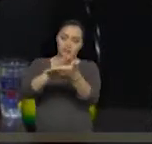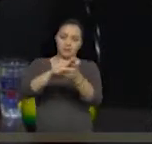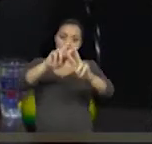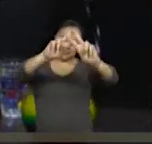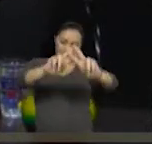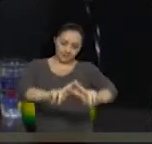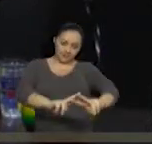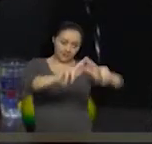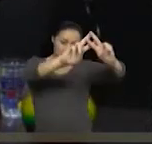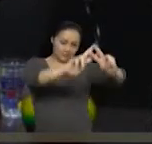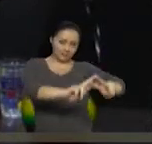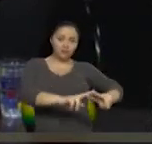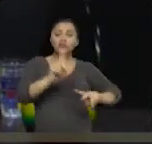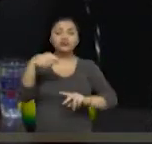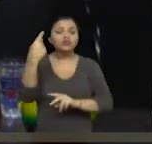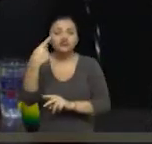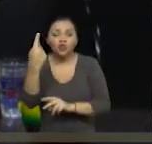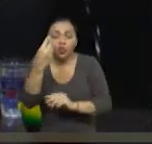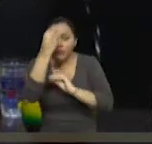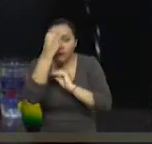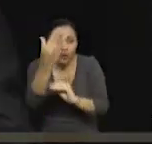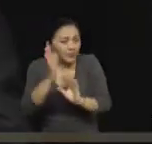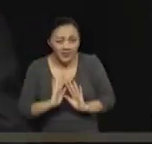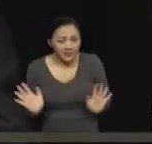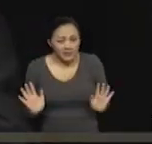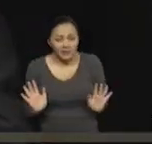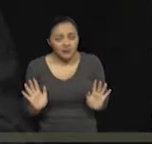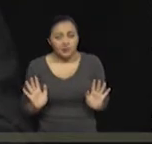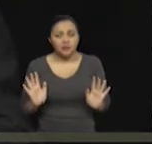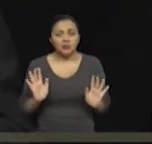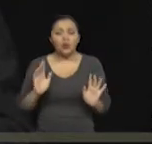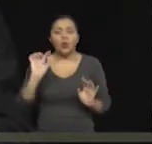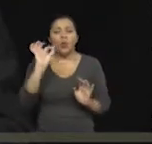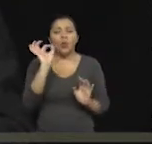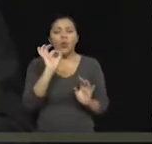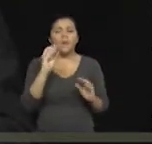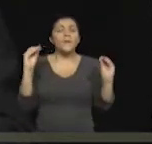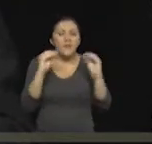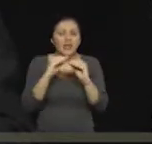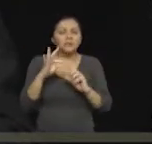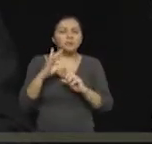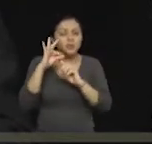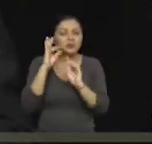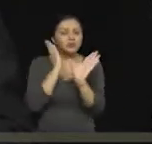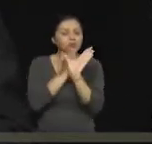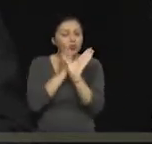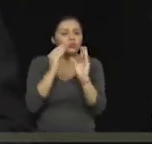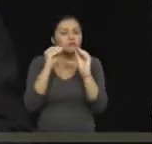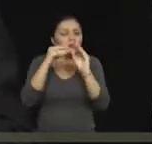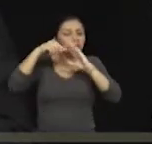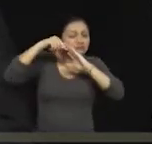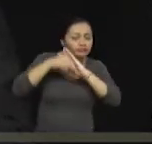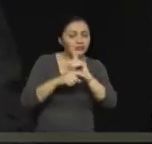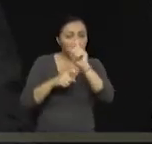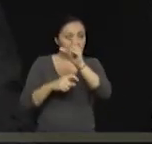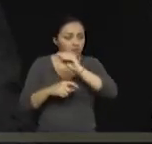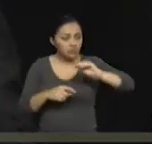solo con informes médicos o relacionamientos de pronto un psiquiatra o un psicólogo, para valorar esa